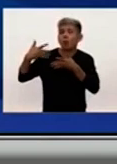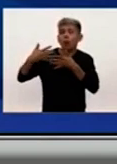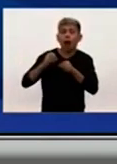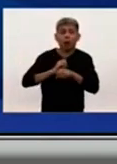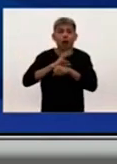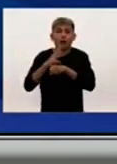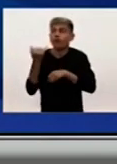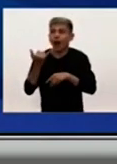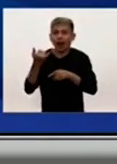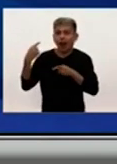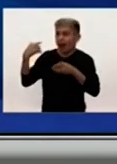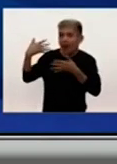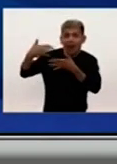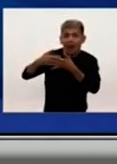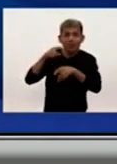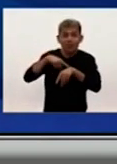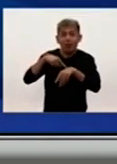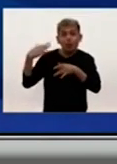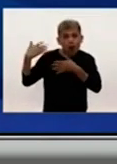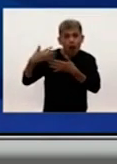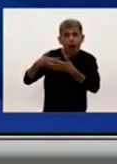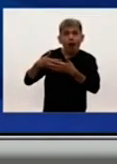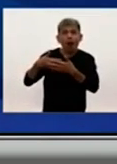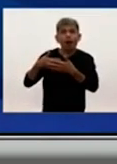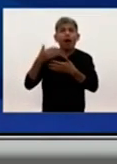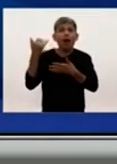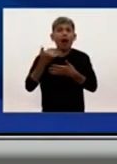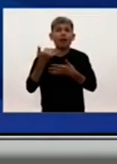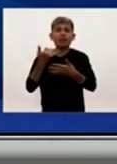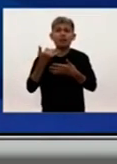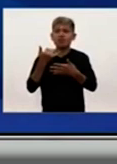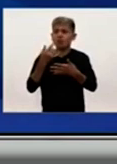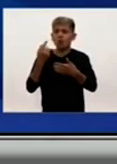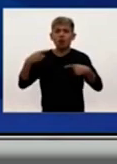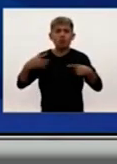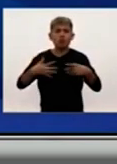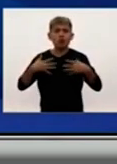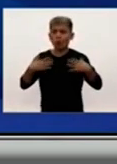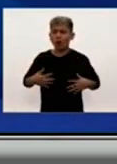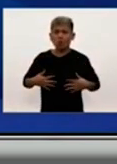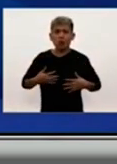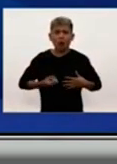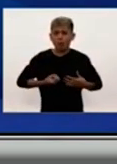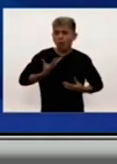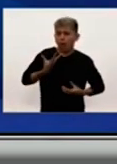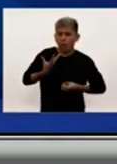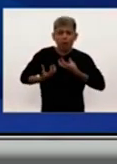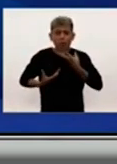el tiempo que llevamos frente a esta pandemia, genera reacciones orgánicas que